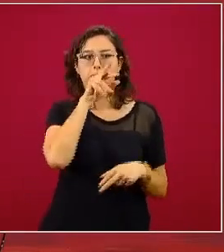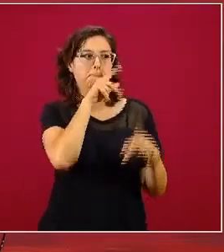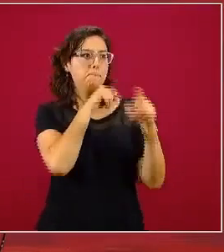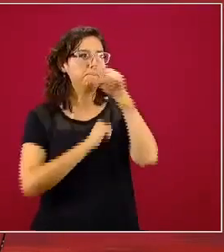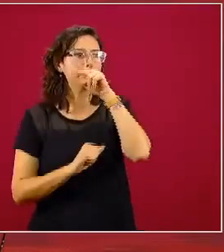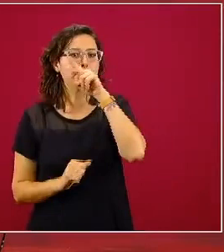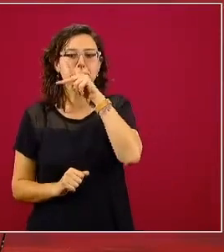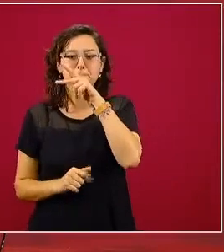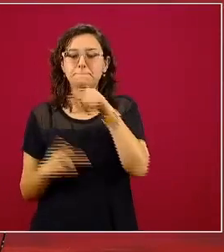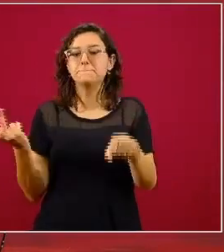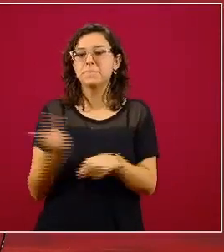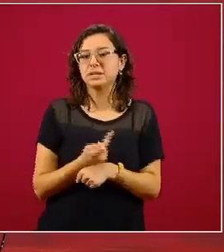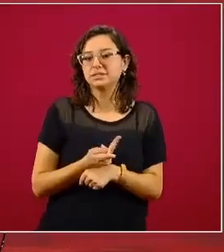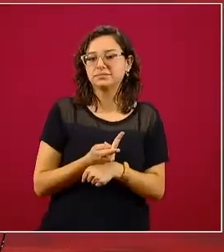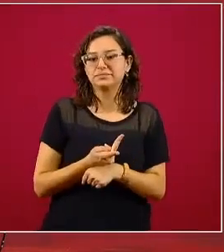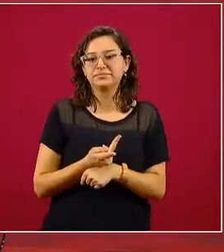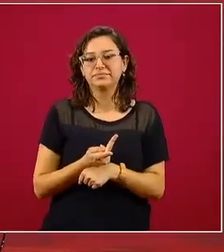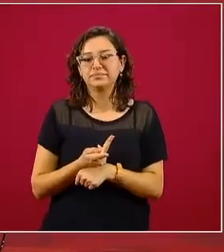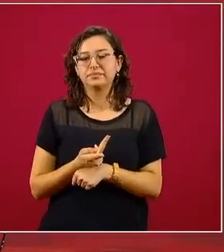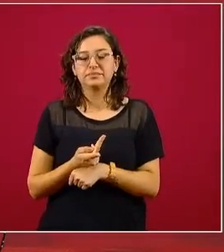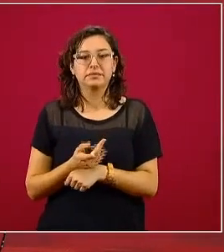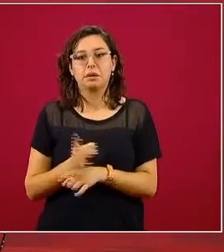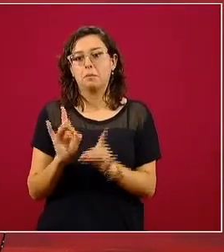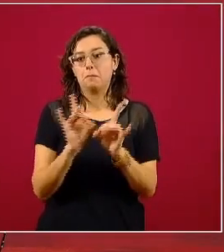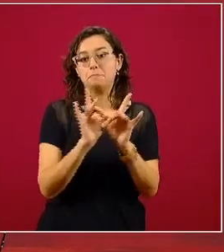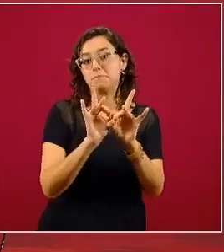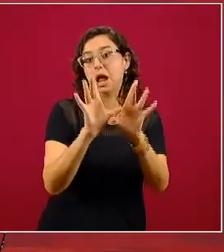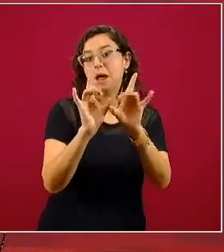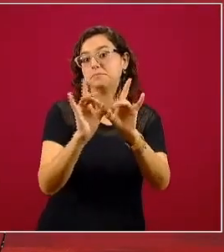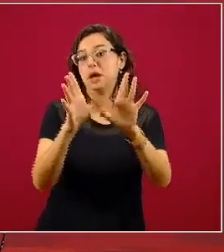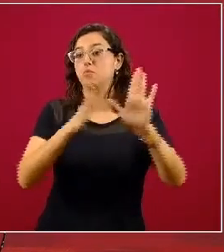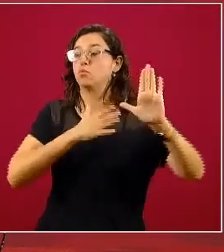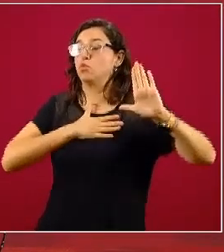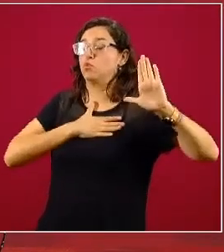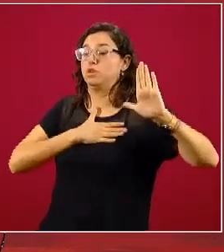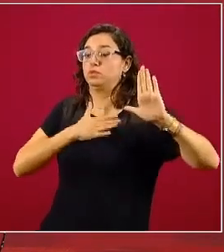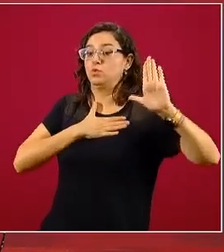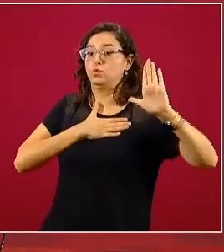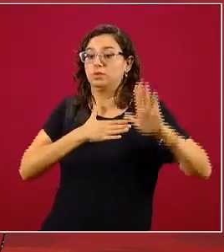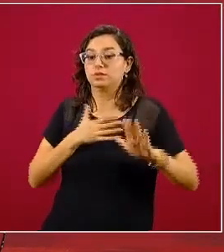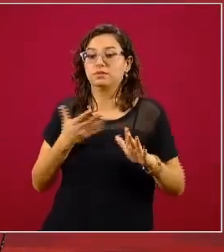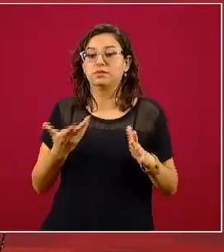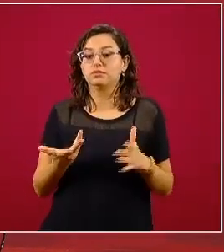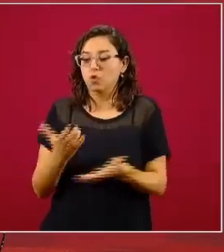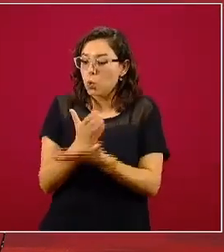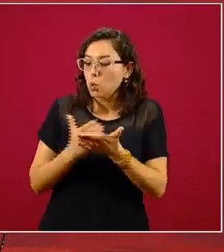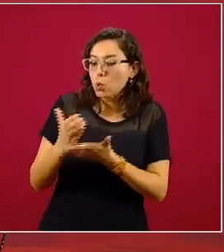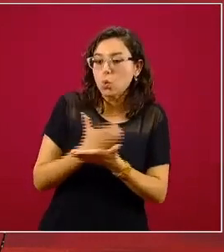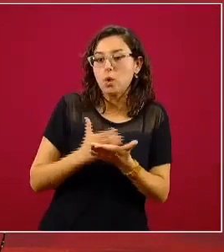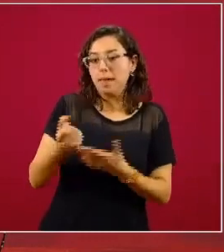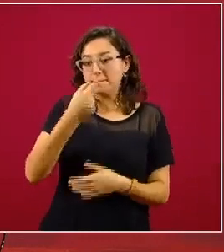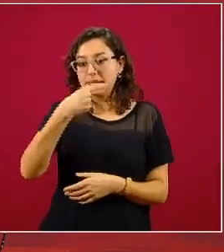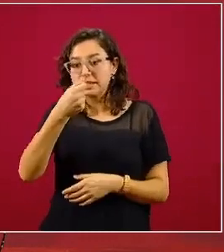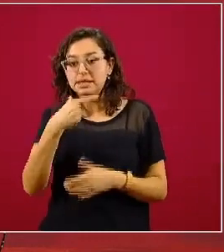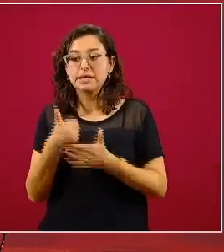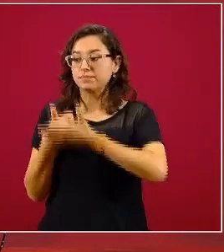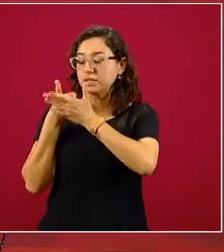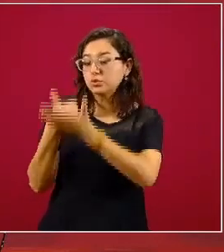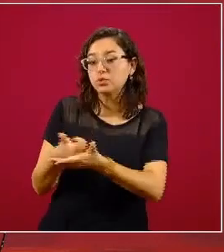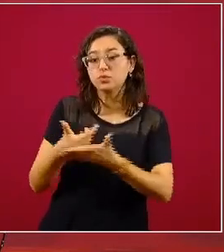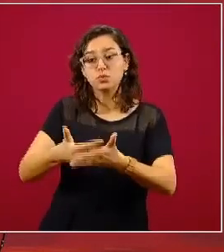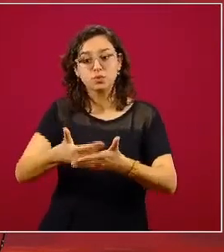surgir productos que prometen ser curativos o preventivos